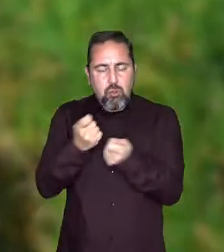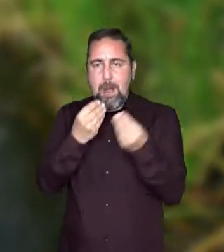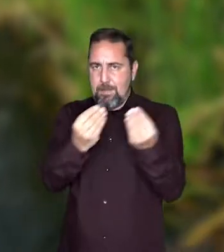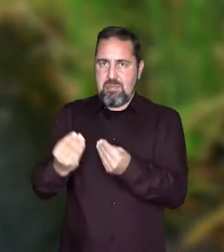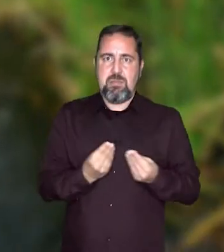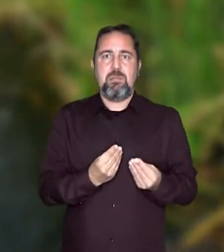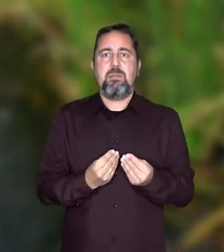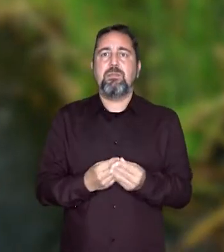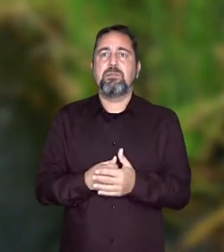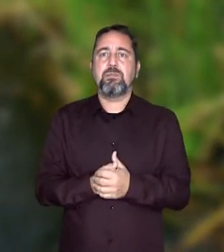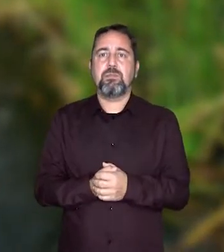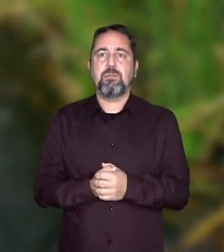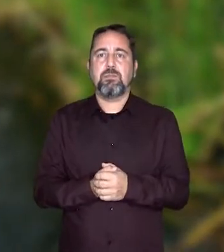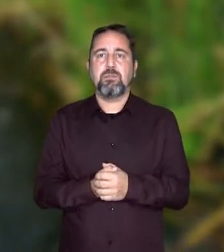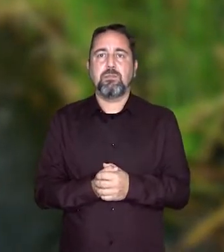aguas.